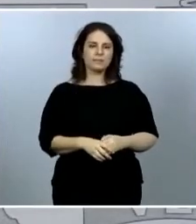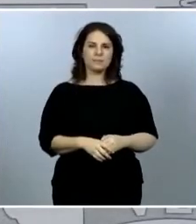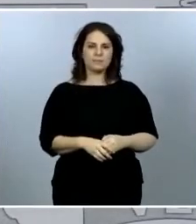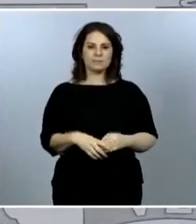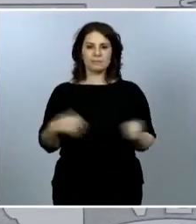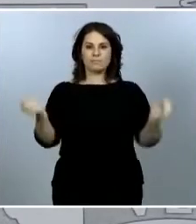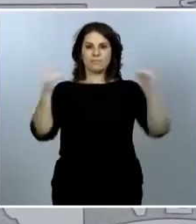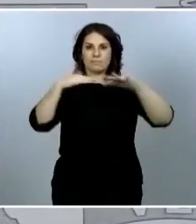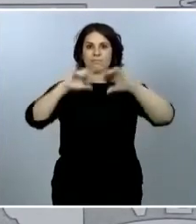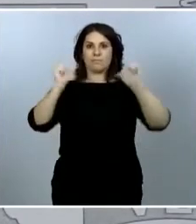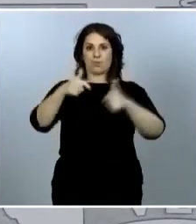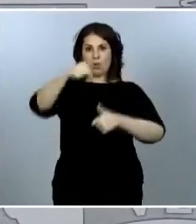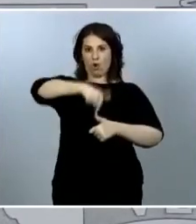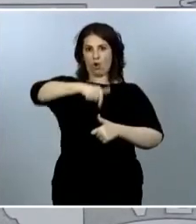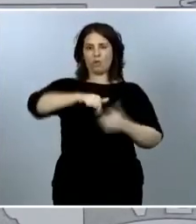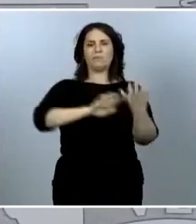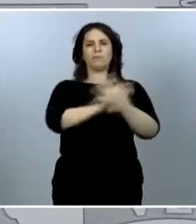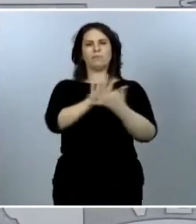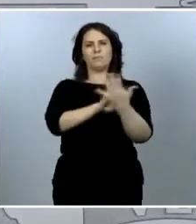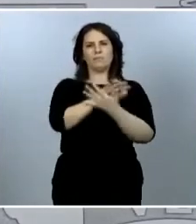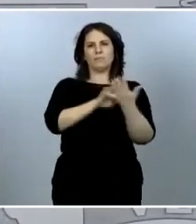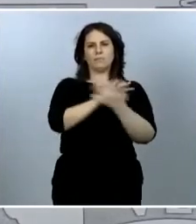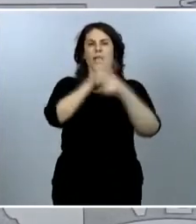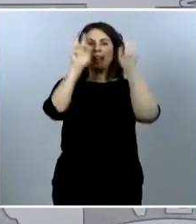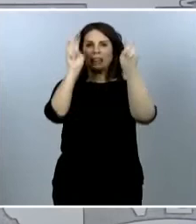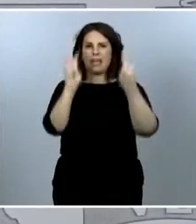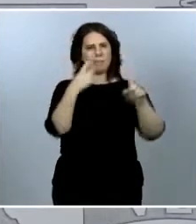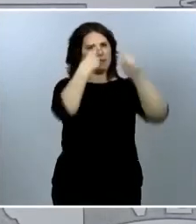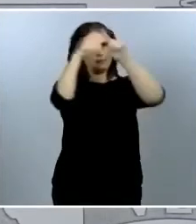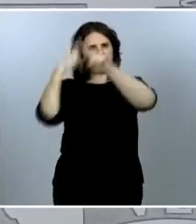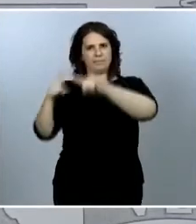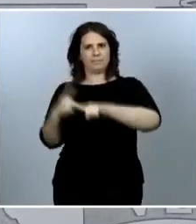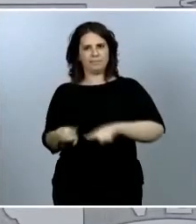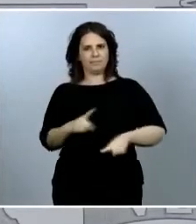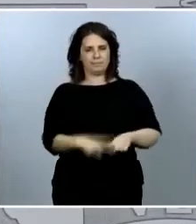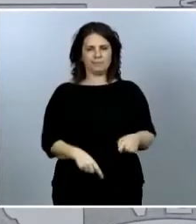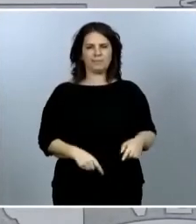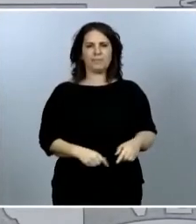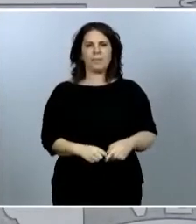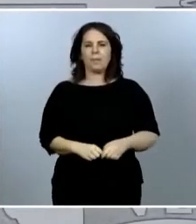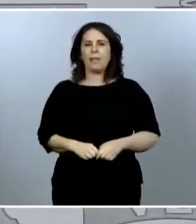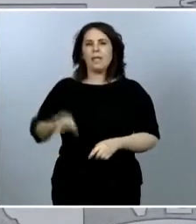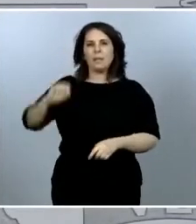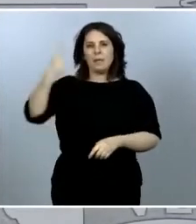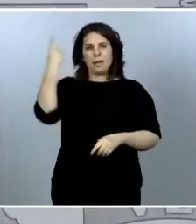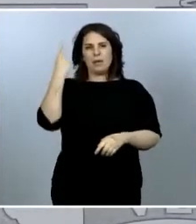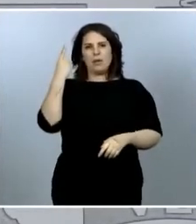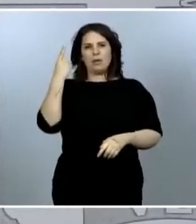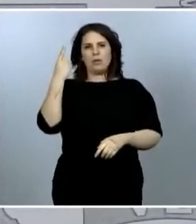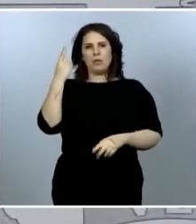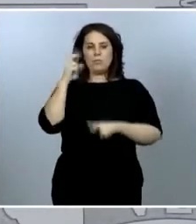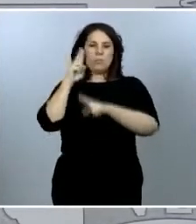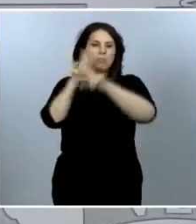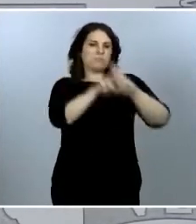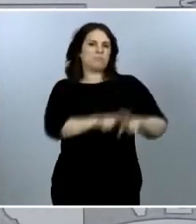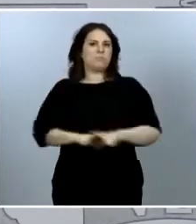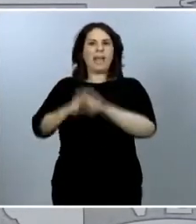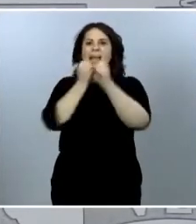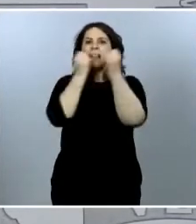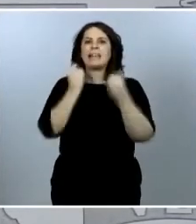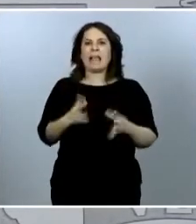relevantes para el conjunto de la ciudadanía española. Primeramente, hemos repasado la situación de la pandemia en los distintos territorios.